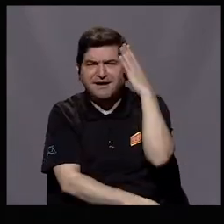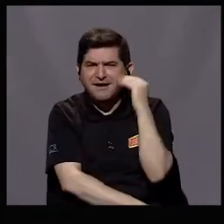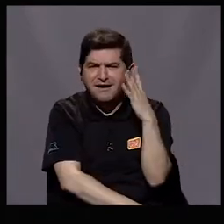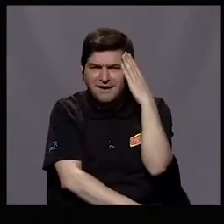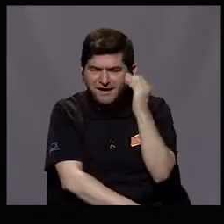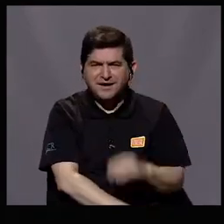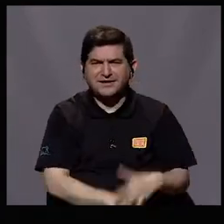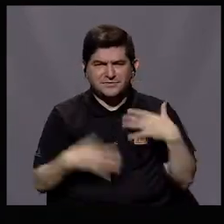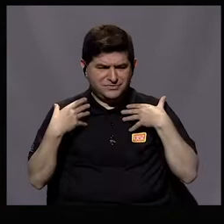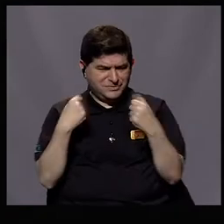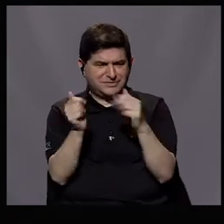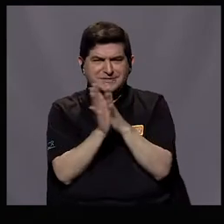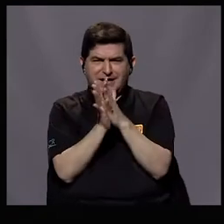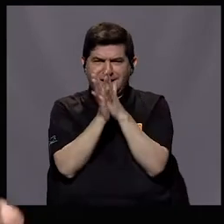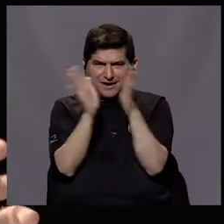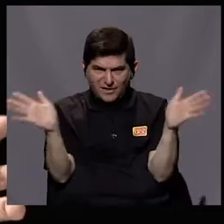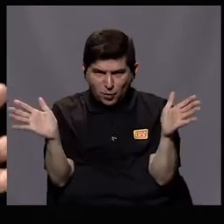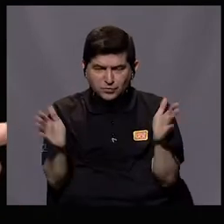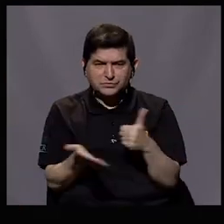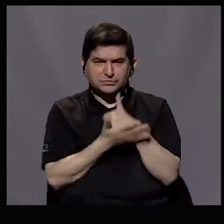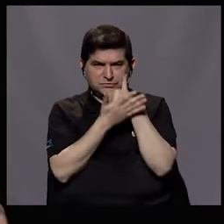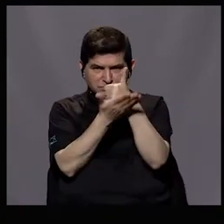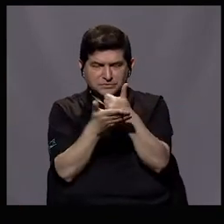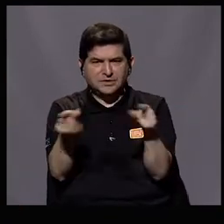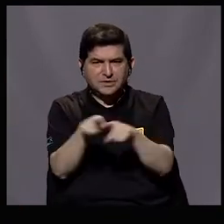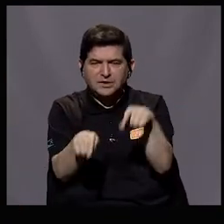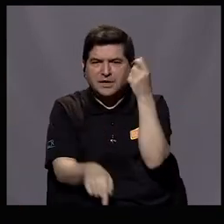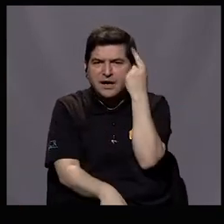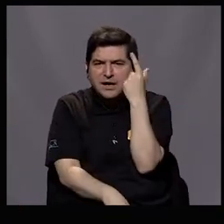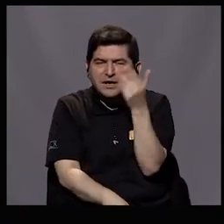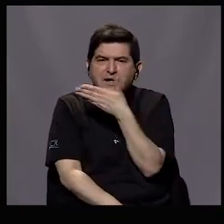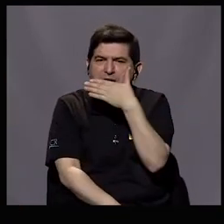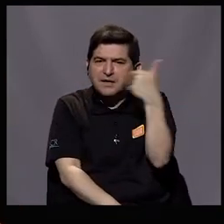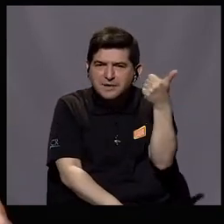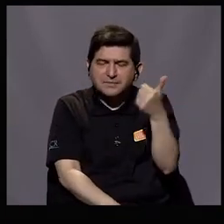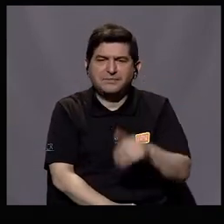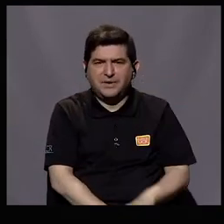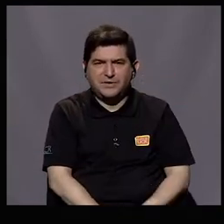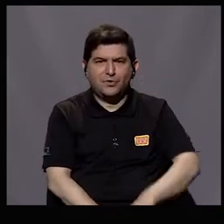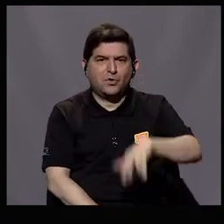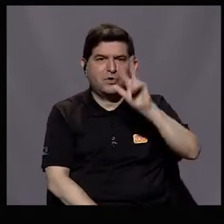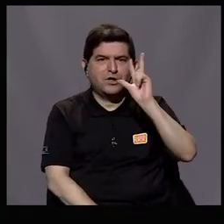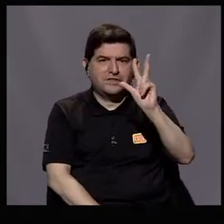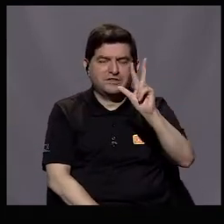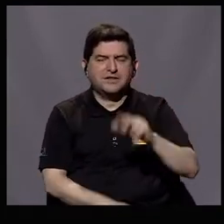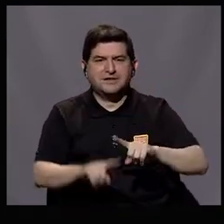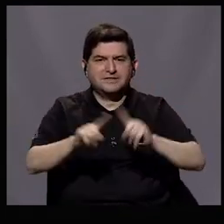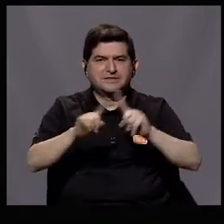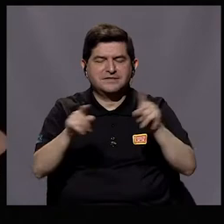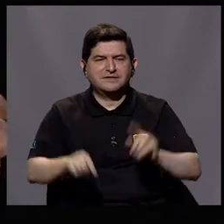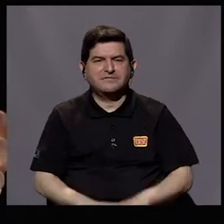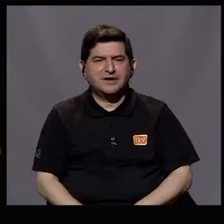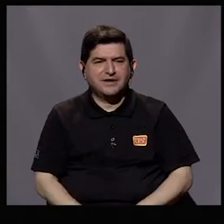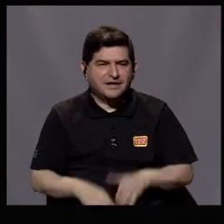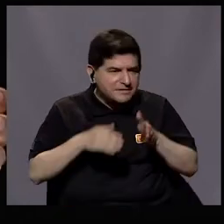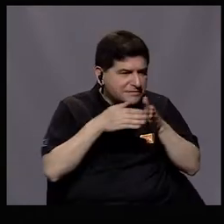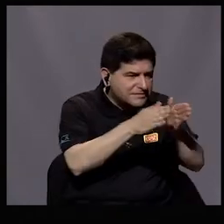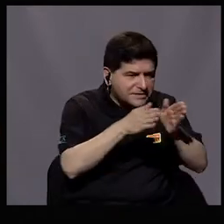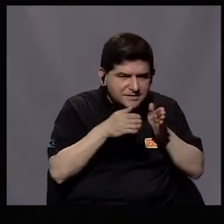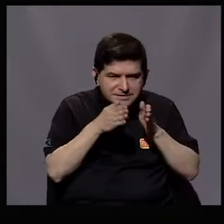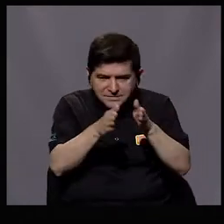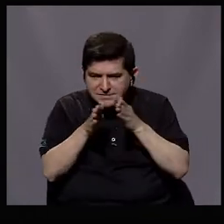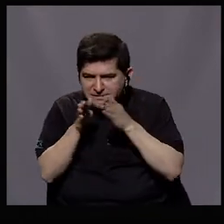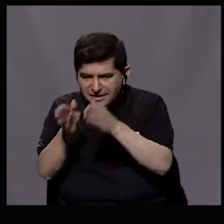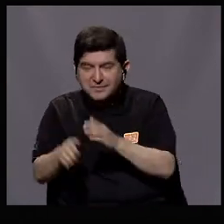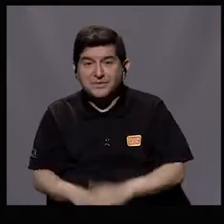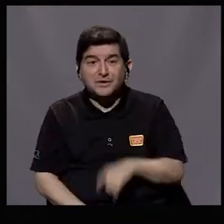de experiencia en la sanidad pública, obviamente que colaboran mucho para entender mejor, sobre todo tres vertientes que va a tener